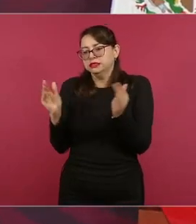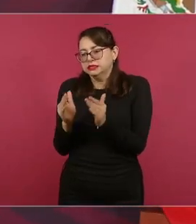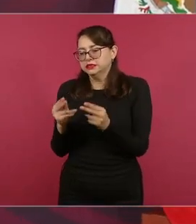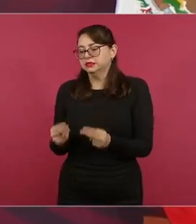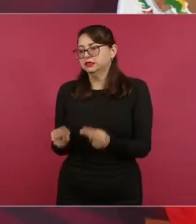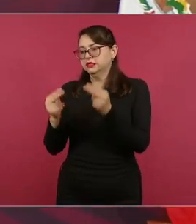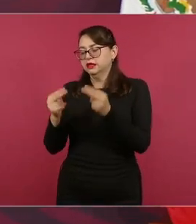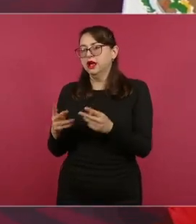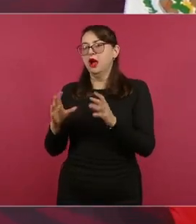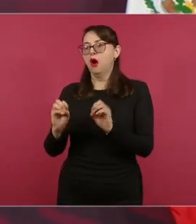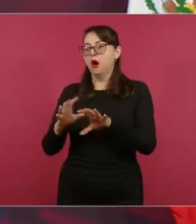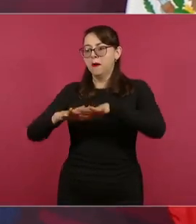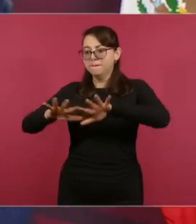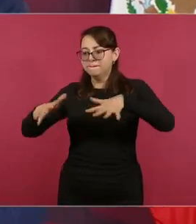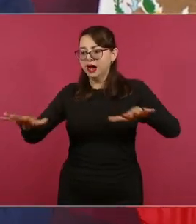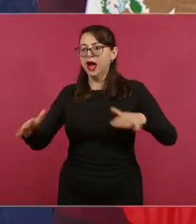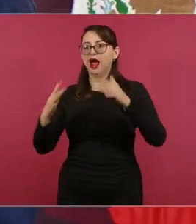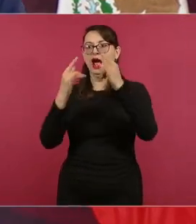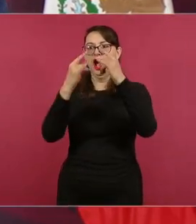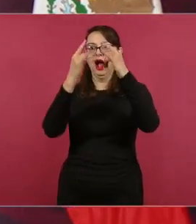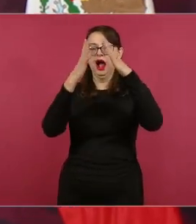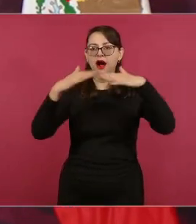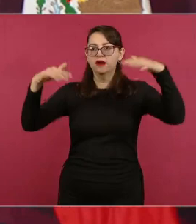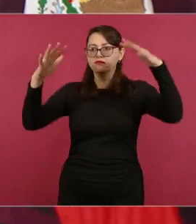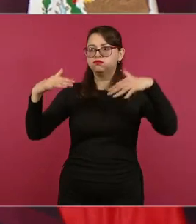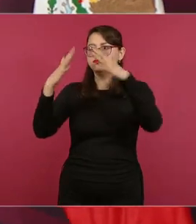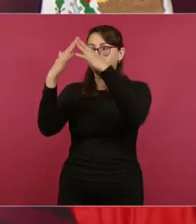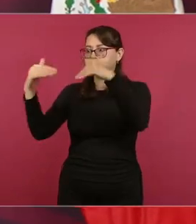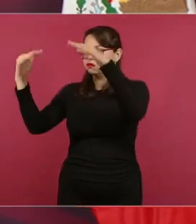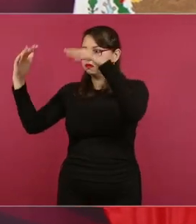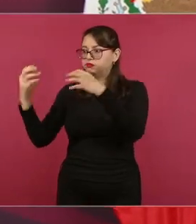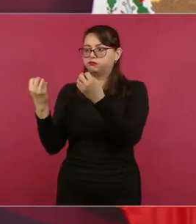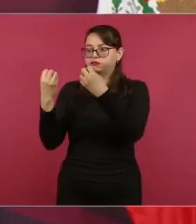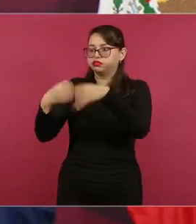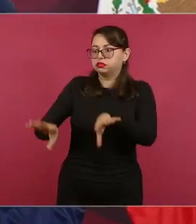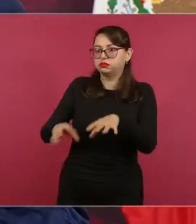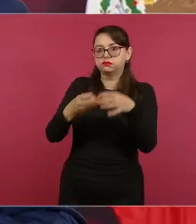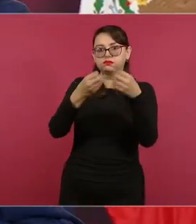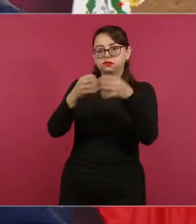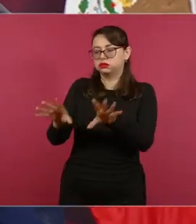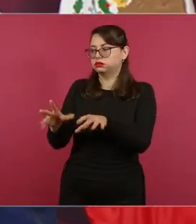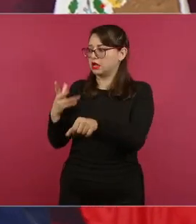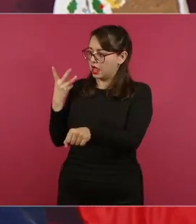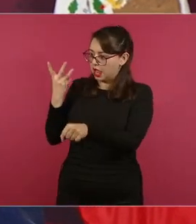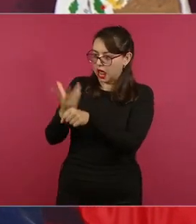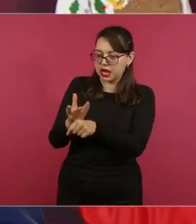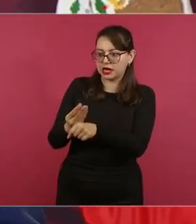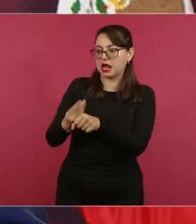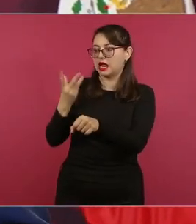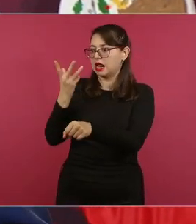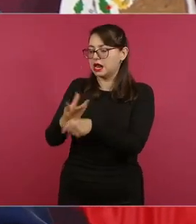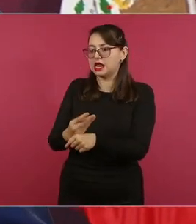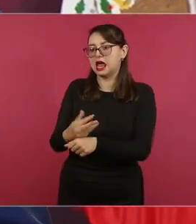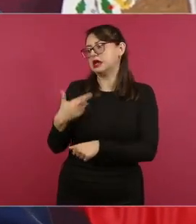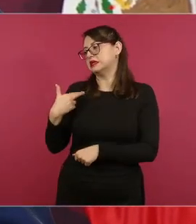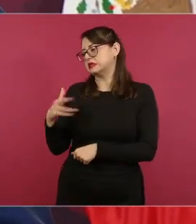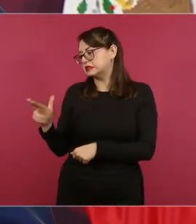palapas y sus fondas